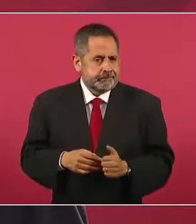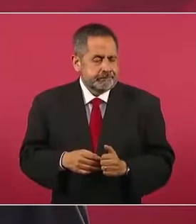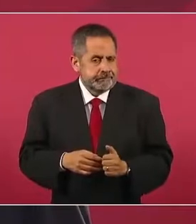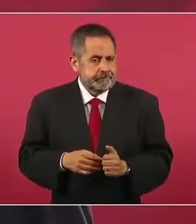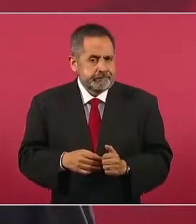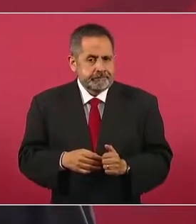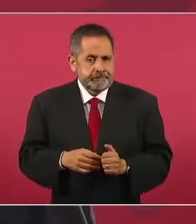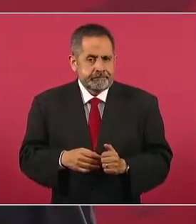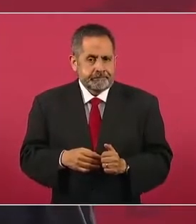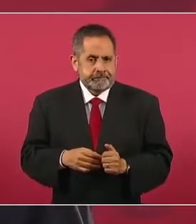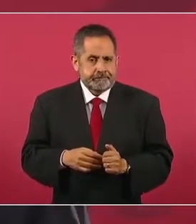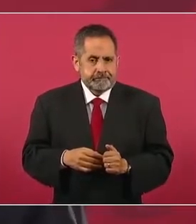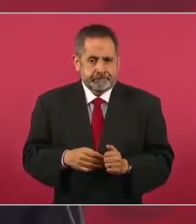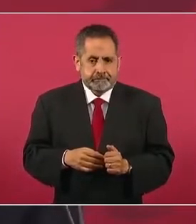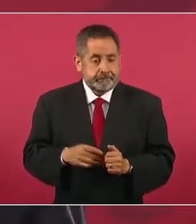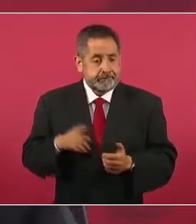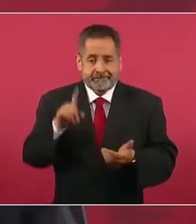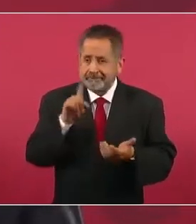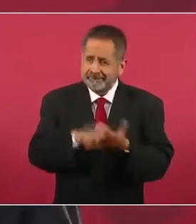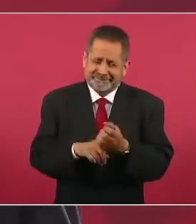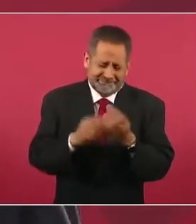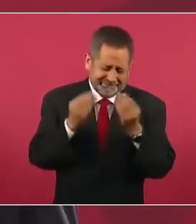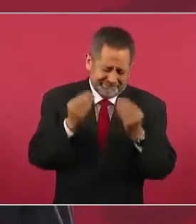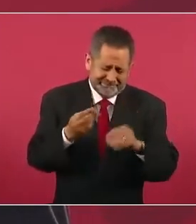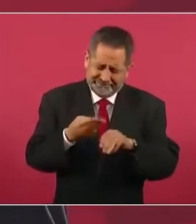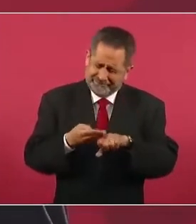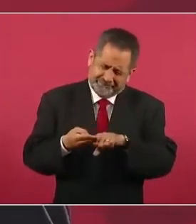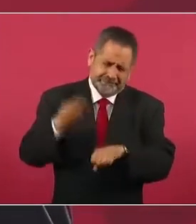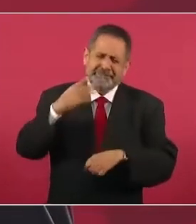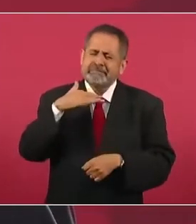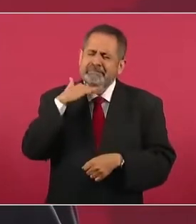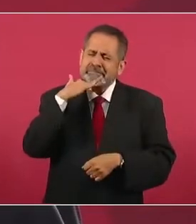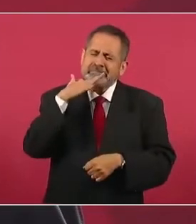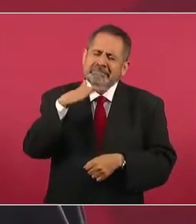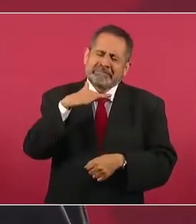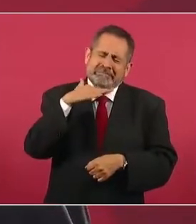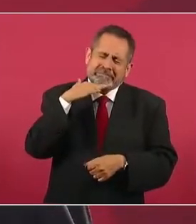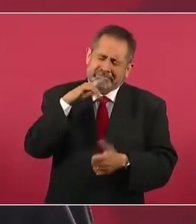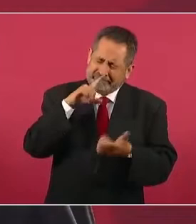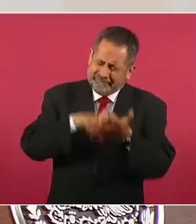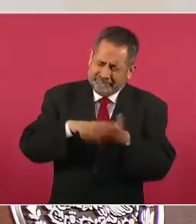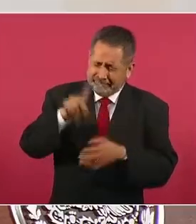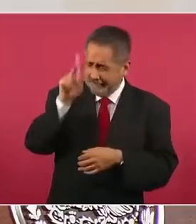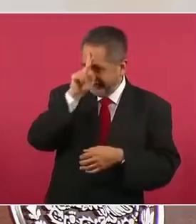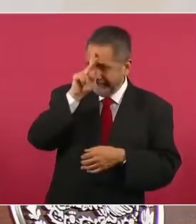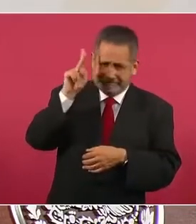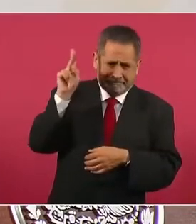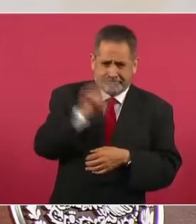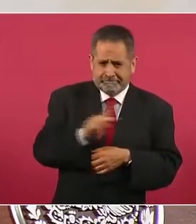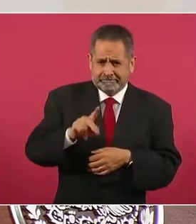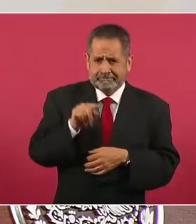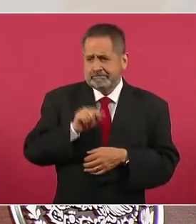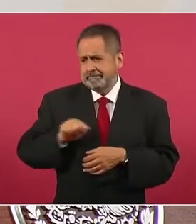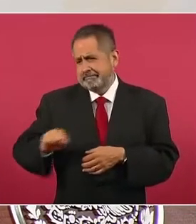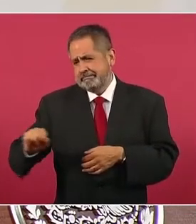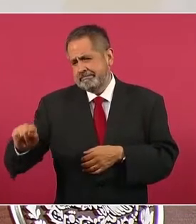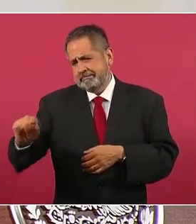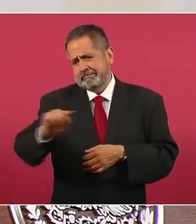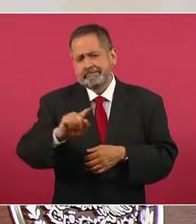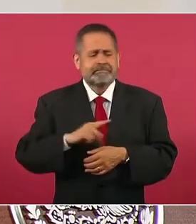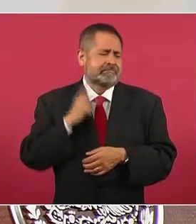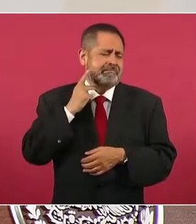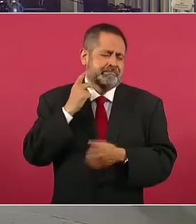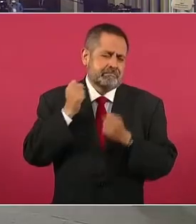Porque estaba podrido el régimen político.